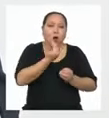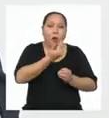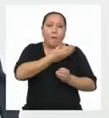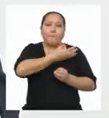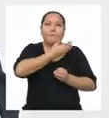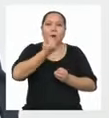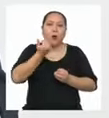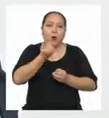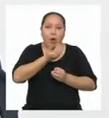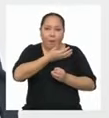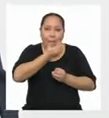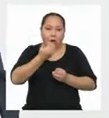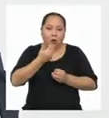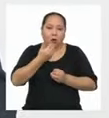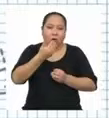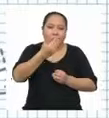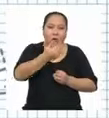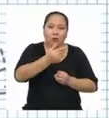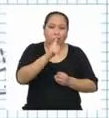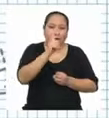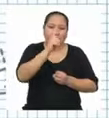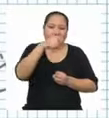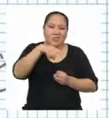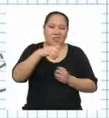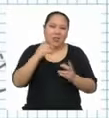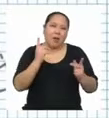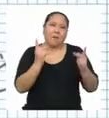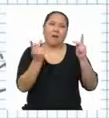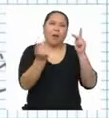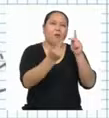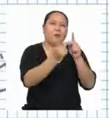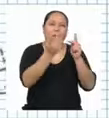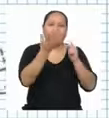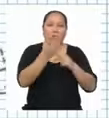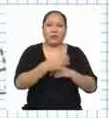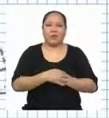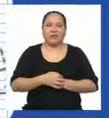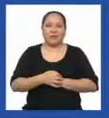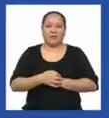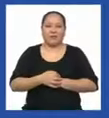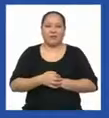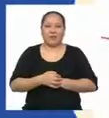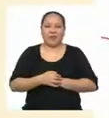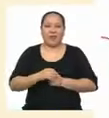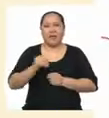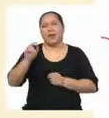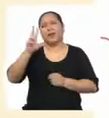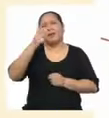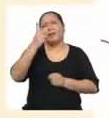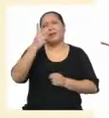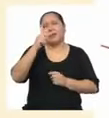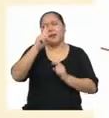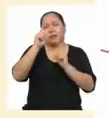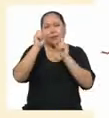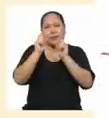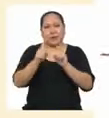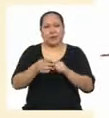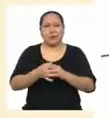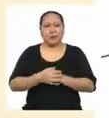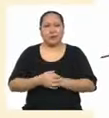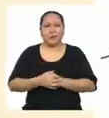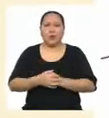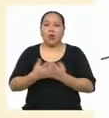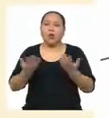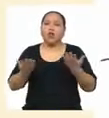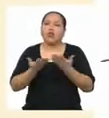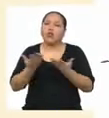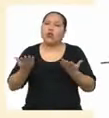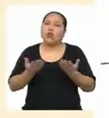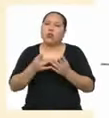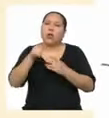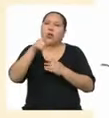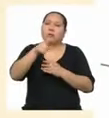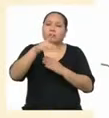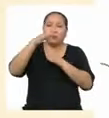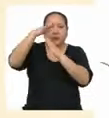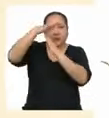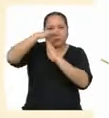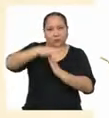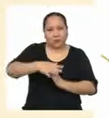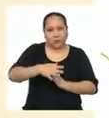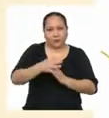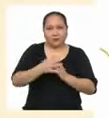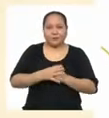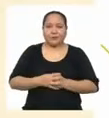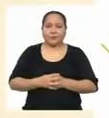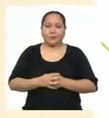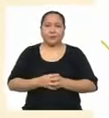De llegar A ser perfecta ¿Qué tenemos En la tercera pregunta? ¿En qué ámbito Ocurrió el hecho? Con